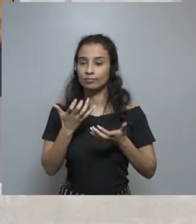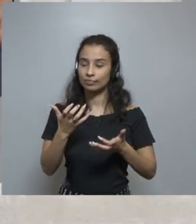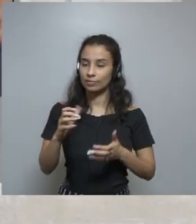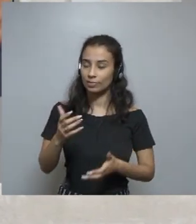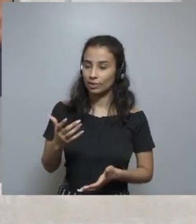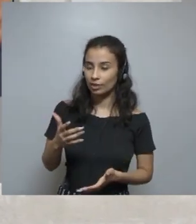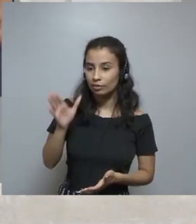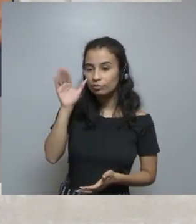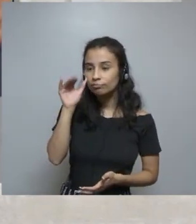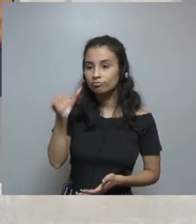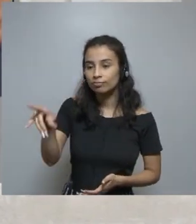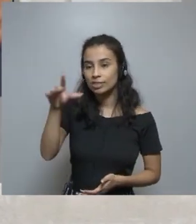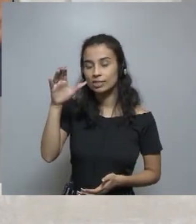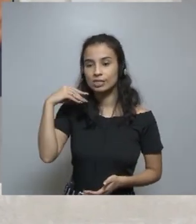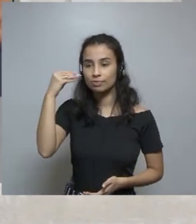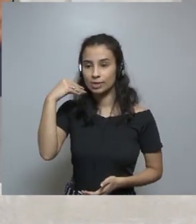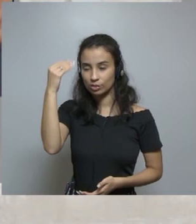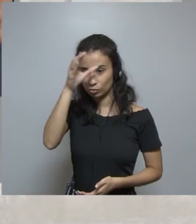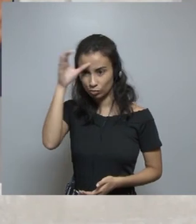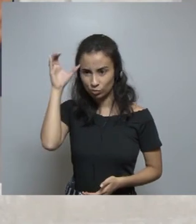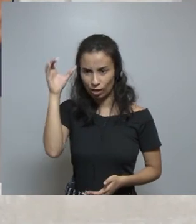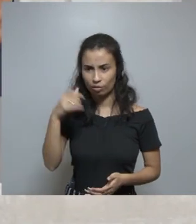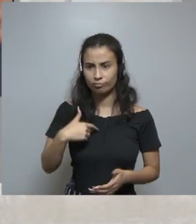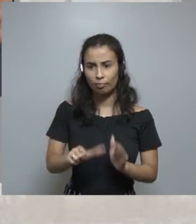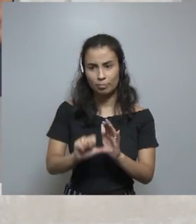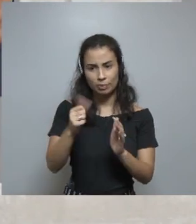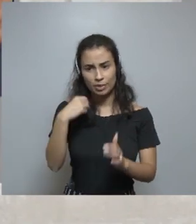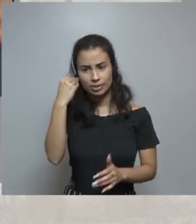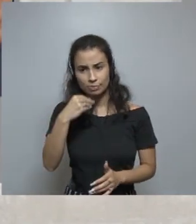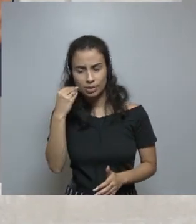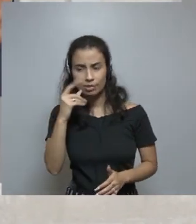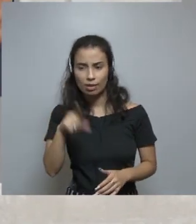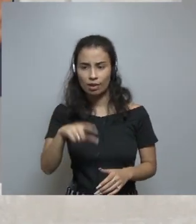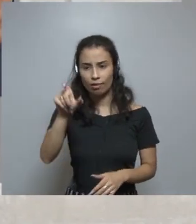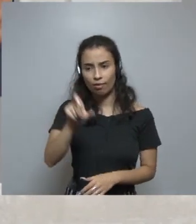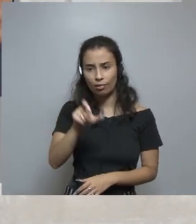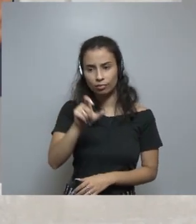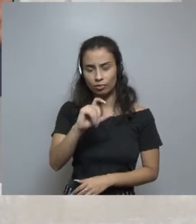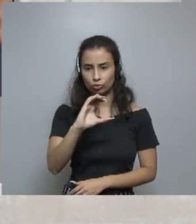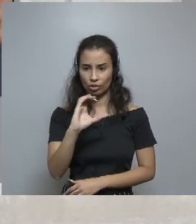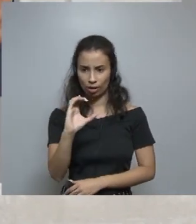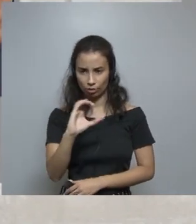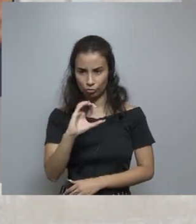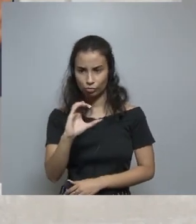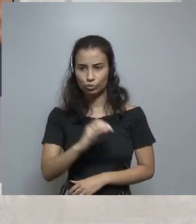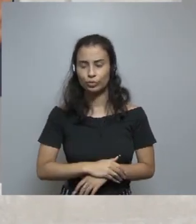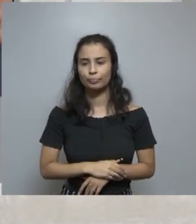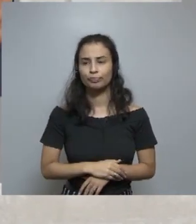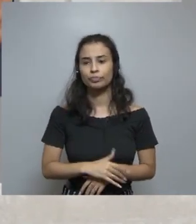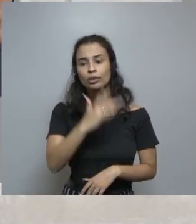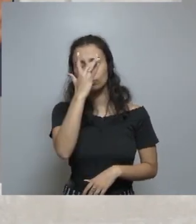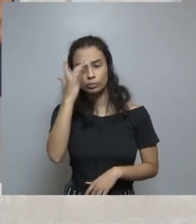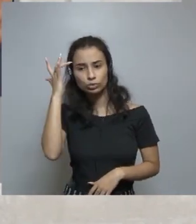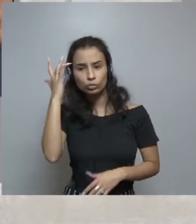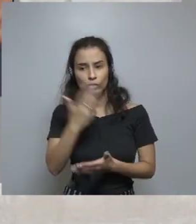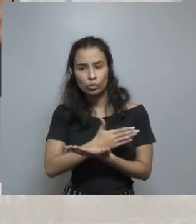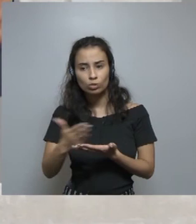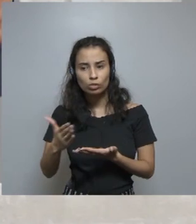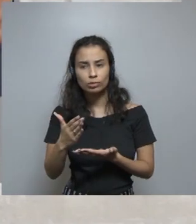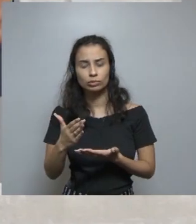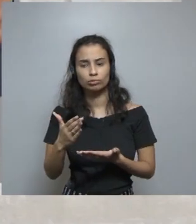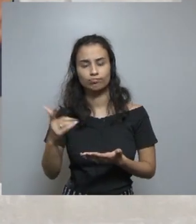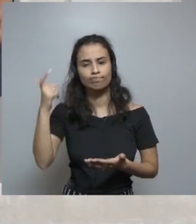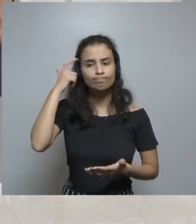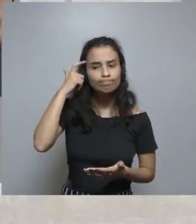experiencia del usuario. El principal producto nuestro es la tarjeta de crédito. Cuando nos